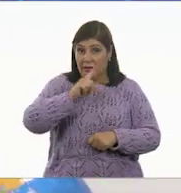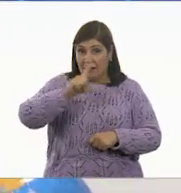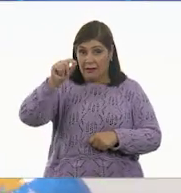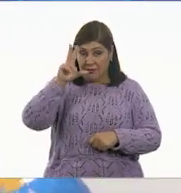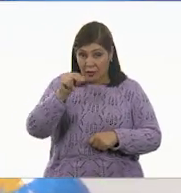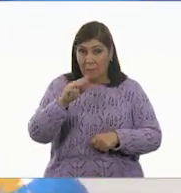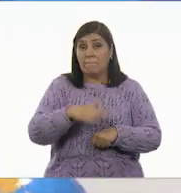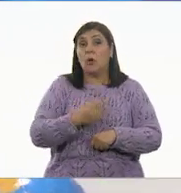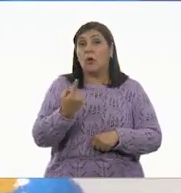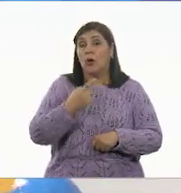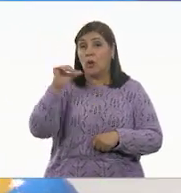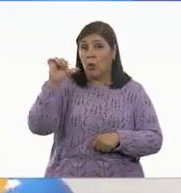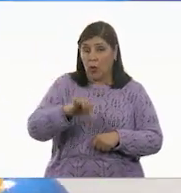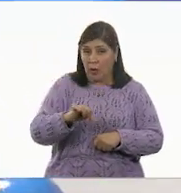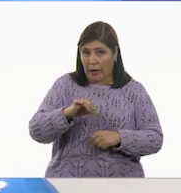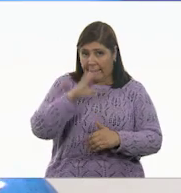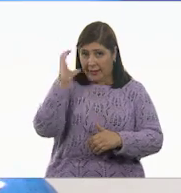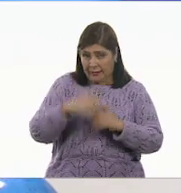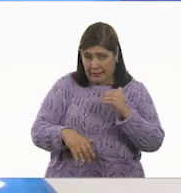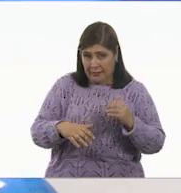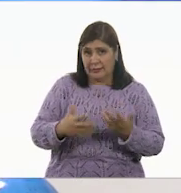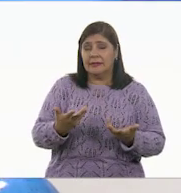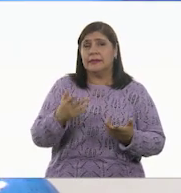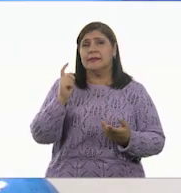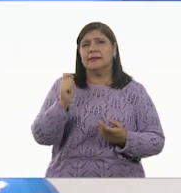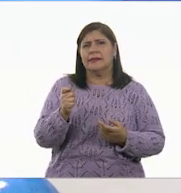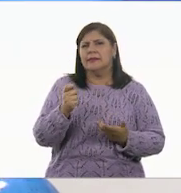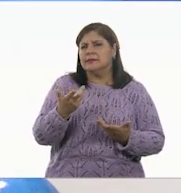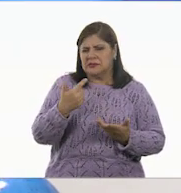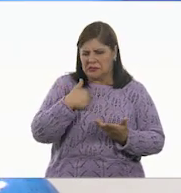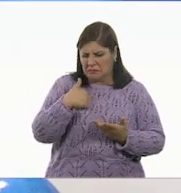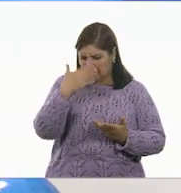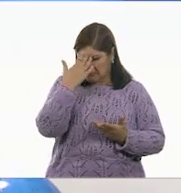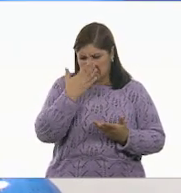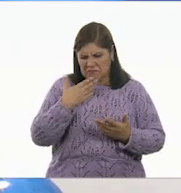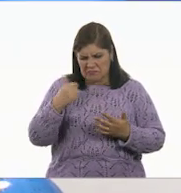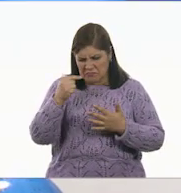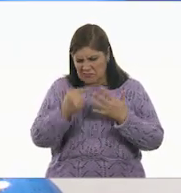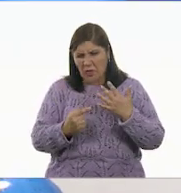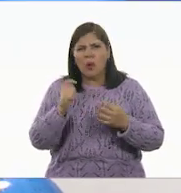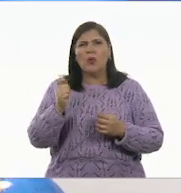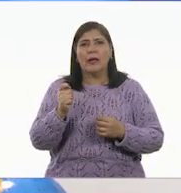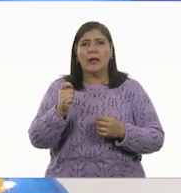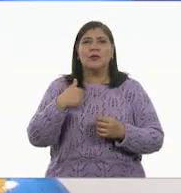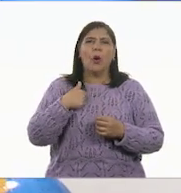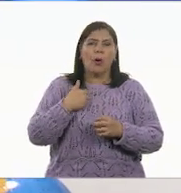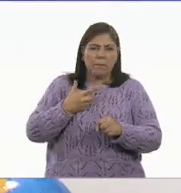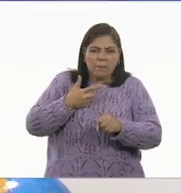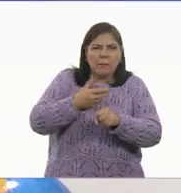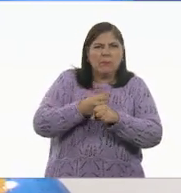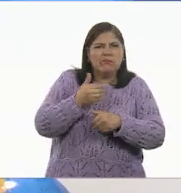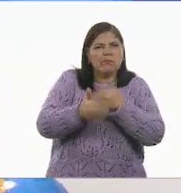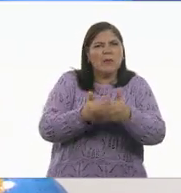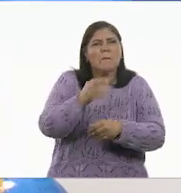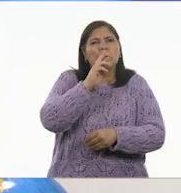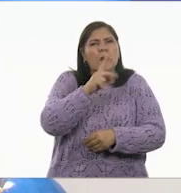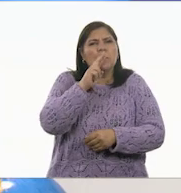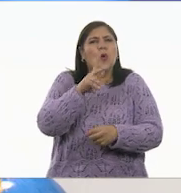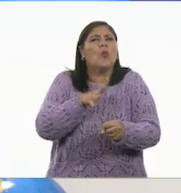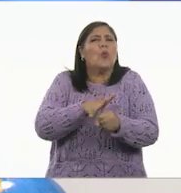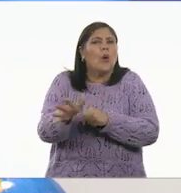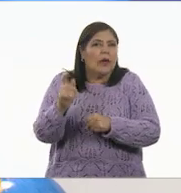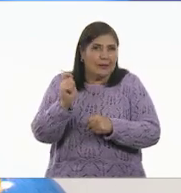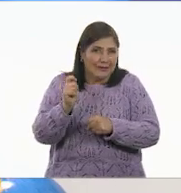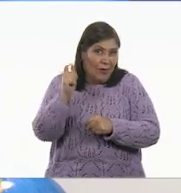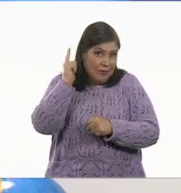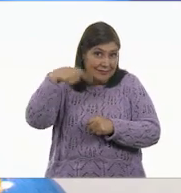porque hoy hemos terminado el ¿Para qué soy bueno y en qué me gustaría mejorar? Pero espero lo hayan disfrutado muchísimo más que